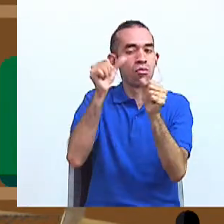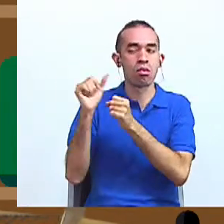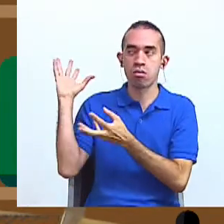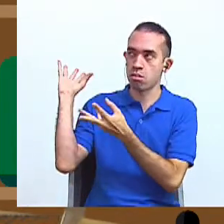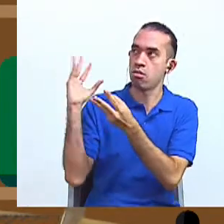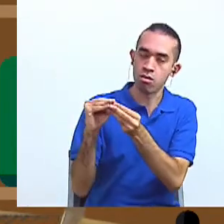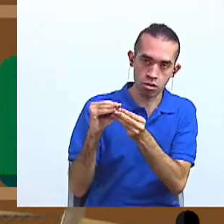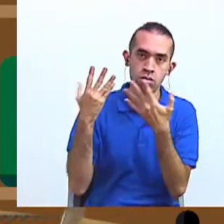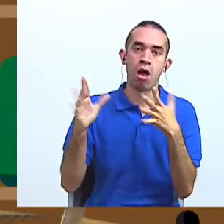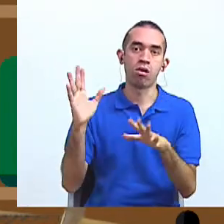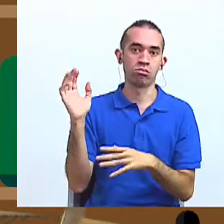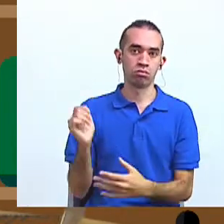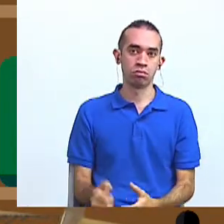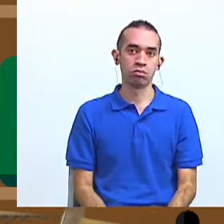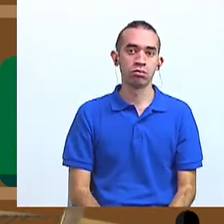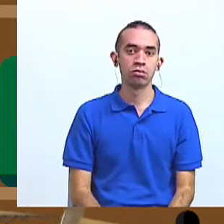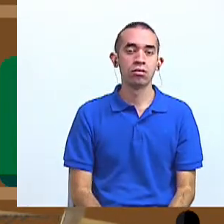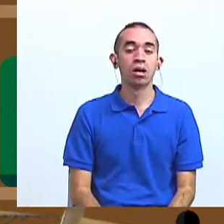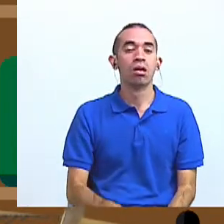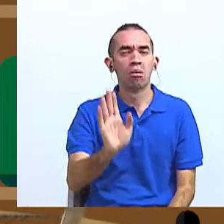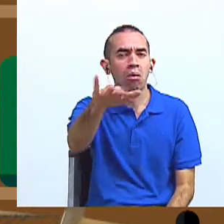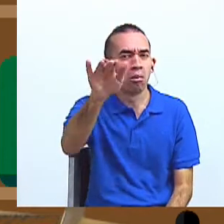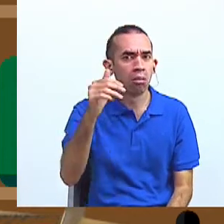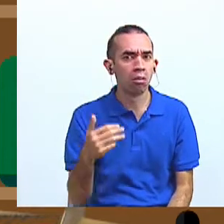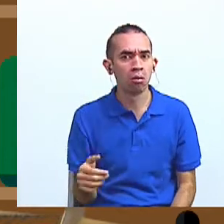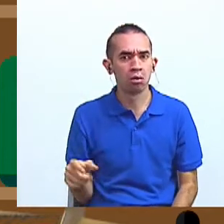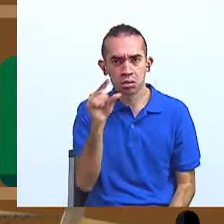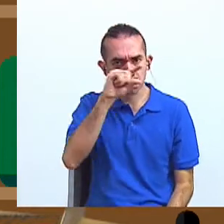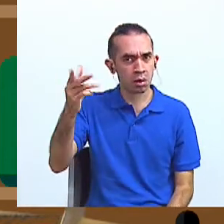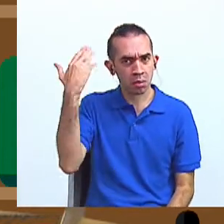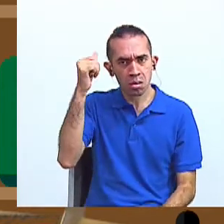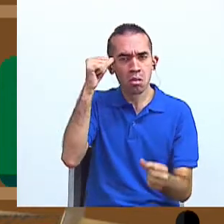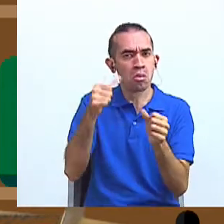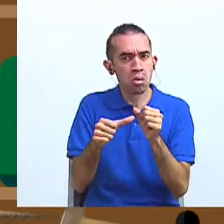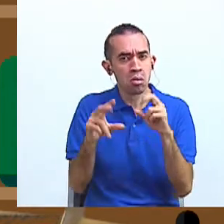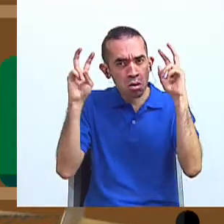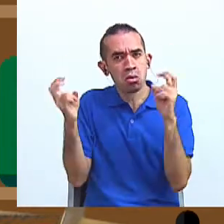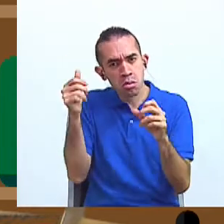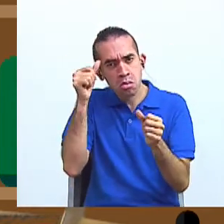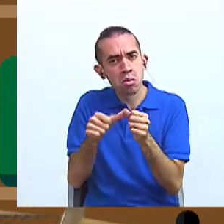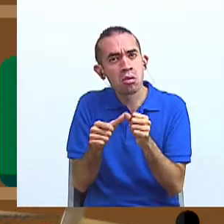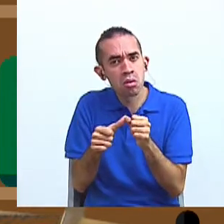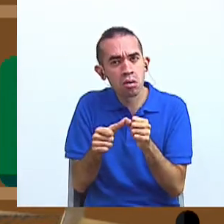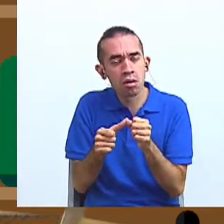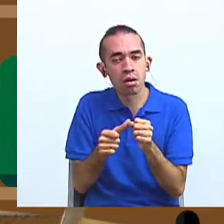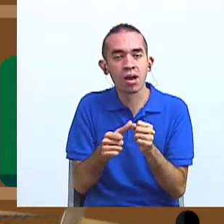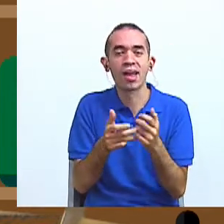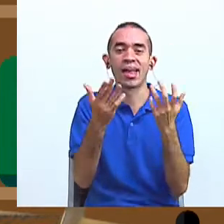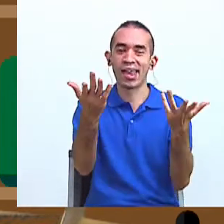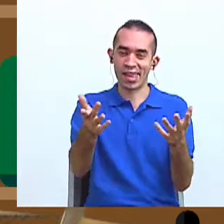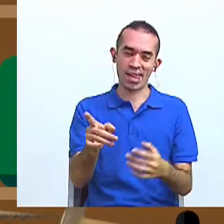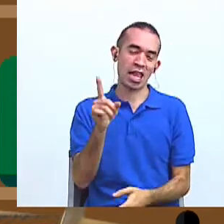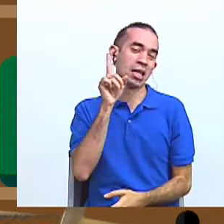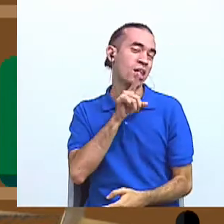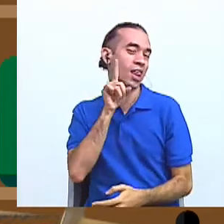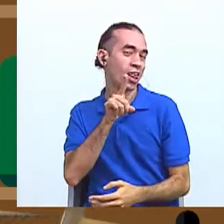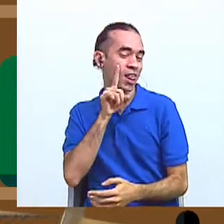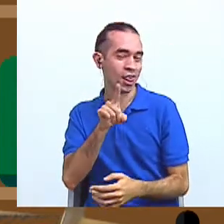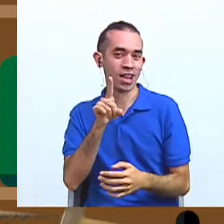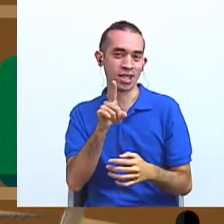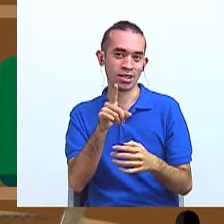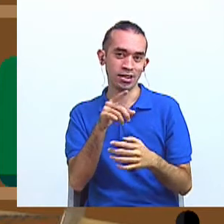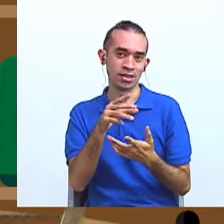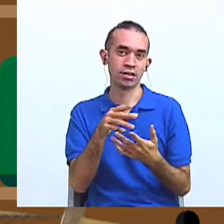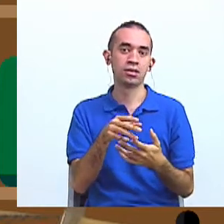anteriormente. ¿Ustedes se acuerdan que trabajamos la semana pasada? Ah, sí, las falacias, ¿se acuerdan? Con mi